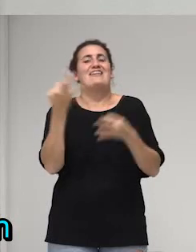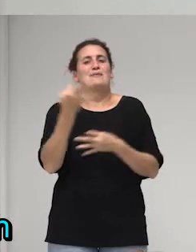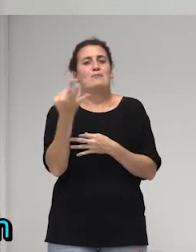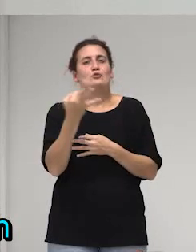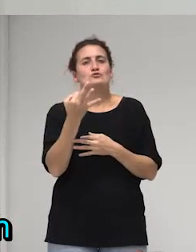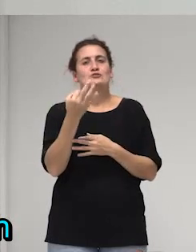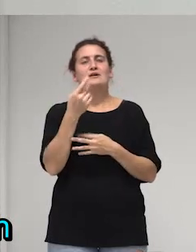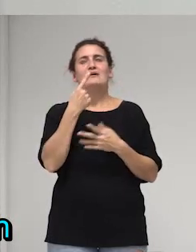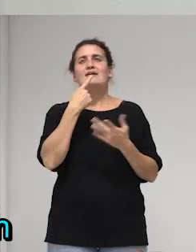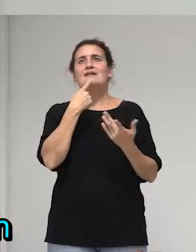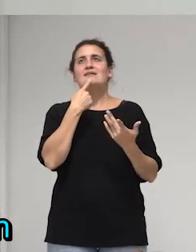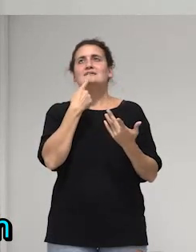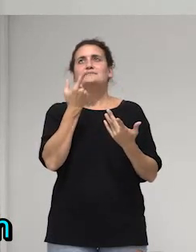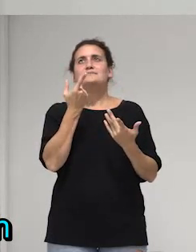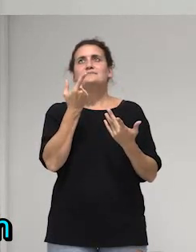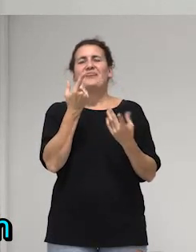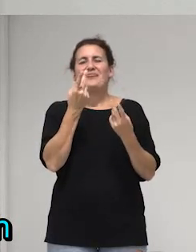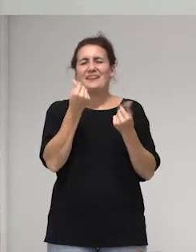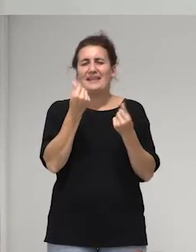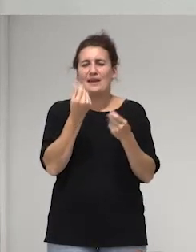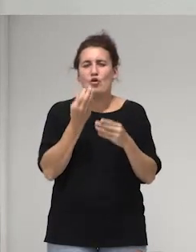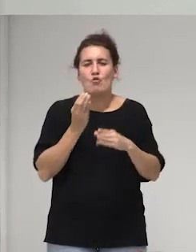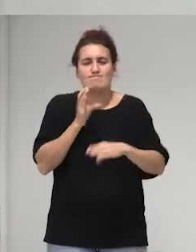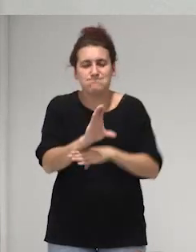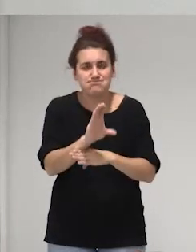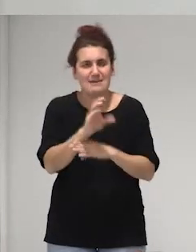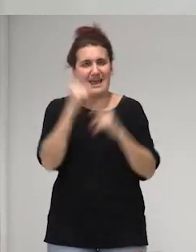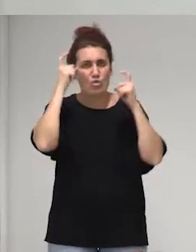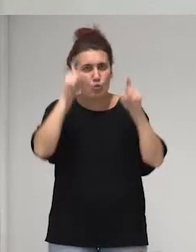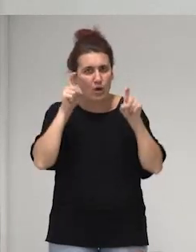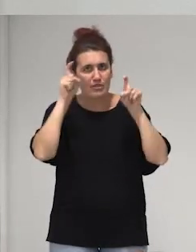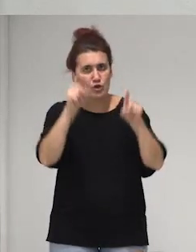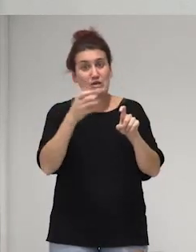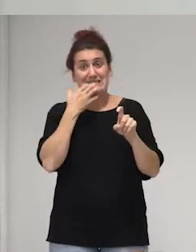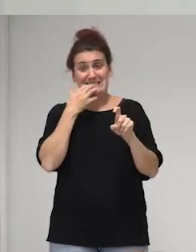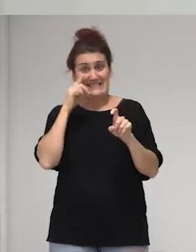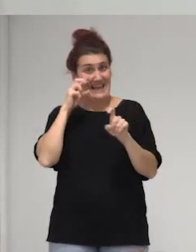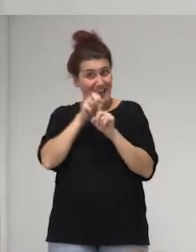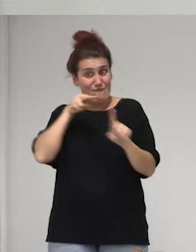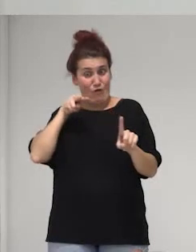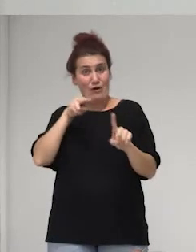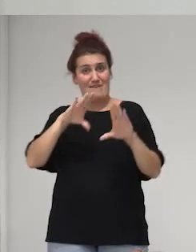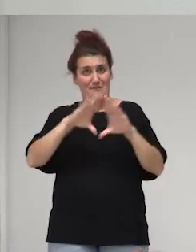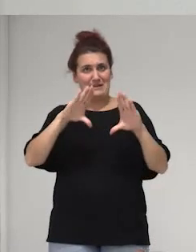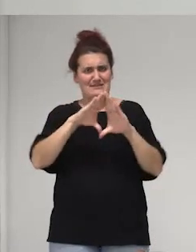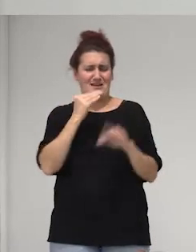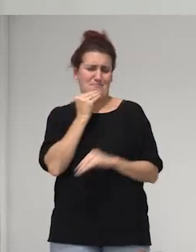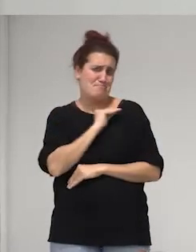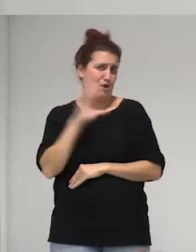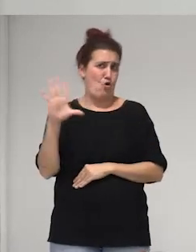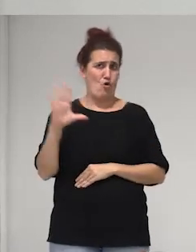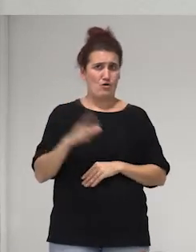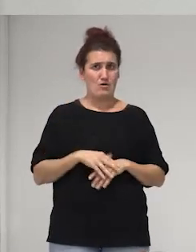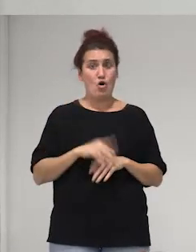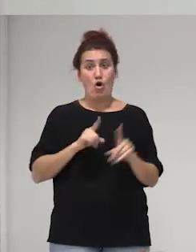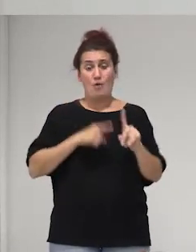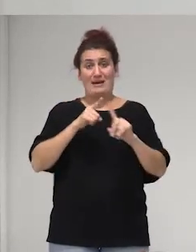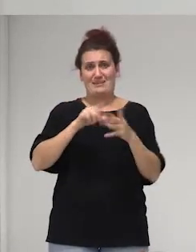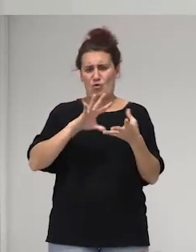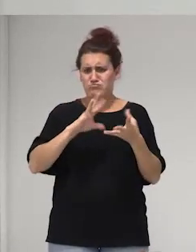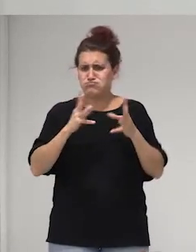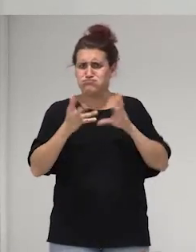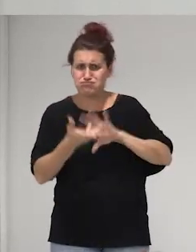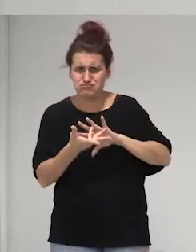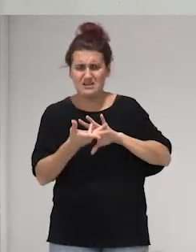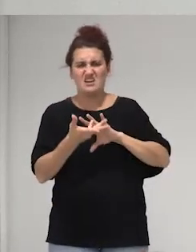abonarle muchísimo más a la educación y si es con enfoque feminista mucho mejor para poder transformar estas dinámicas sociales